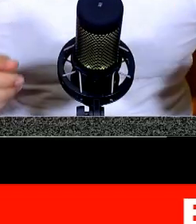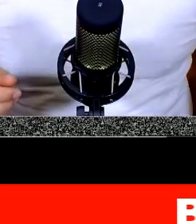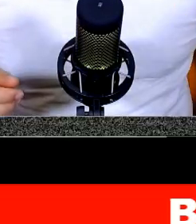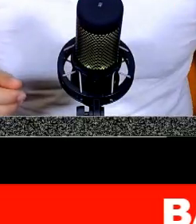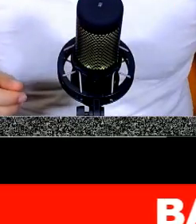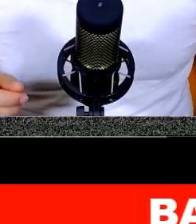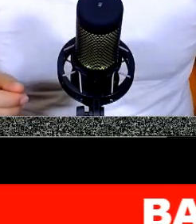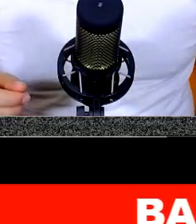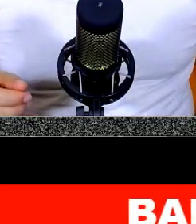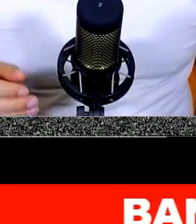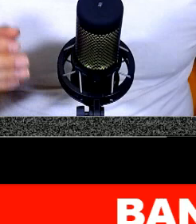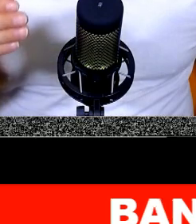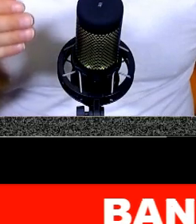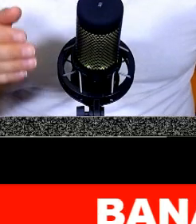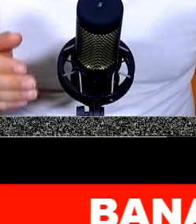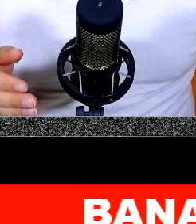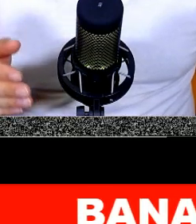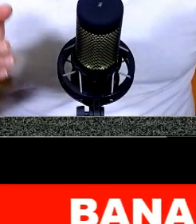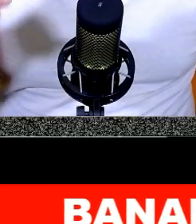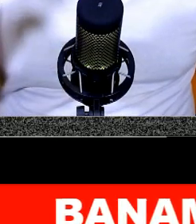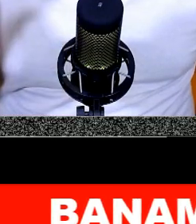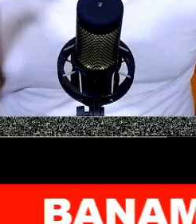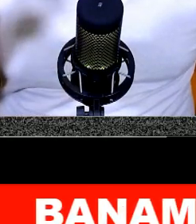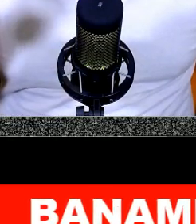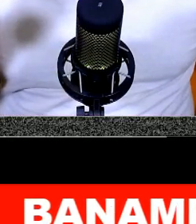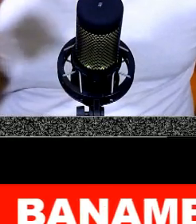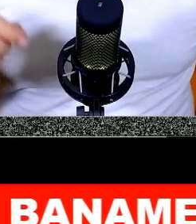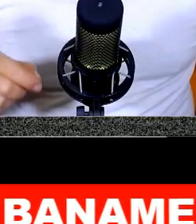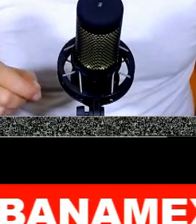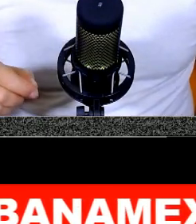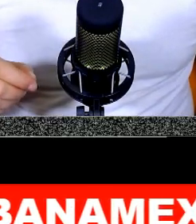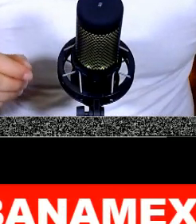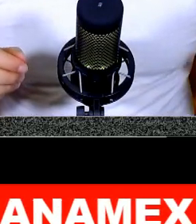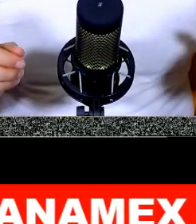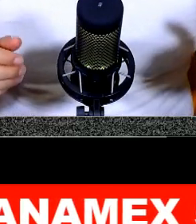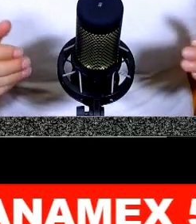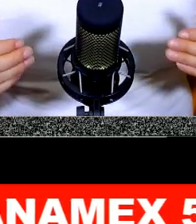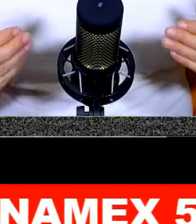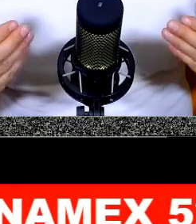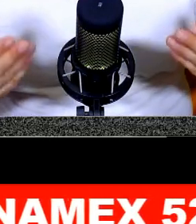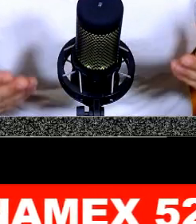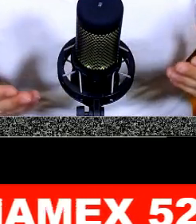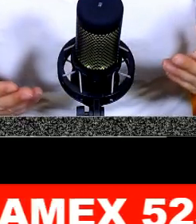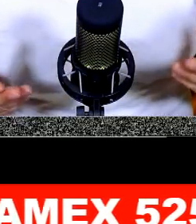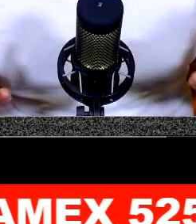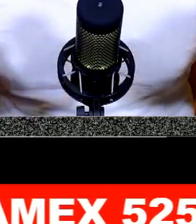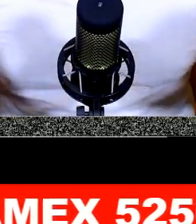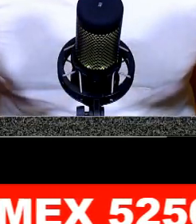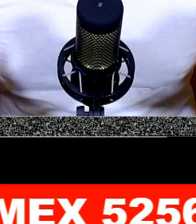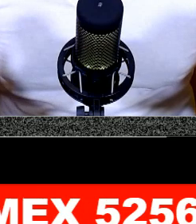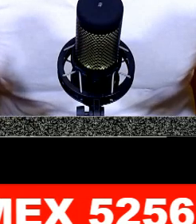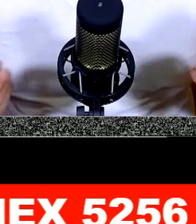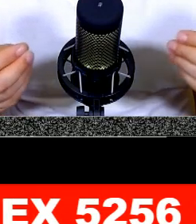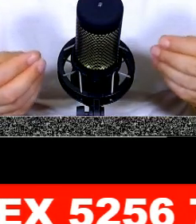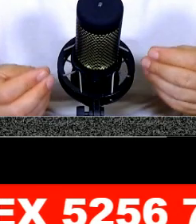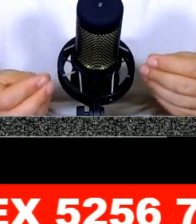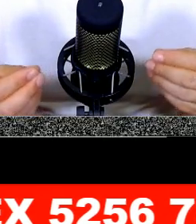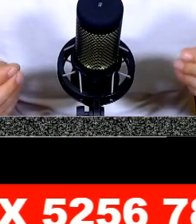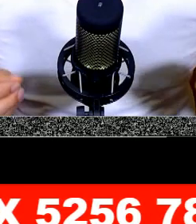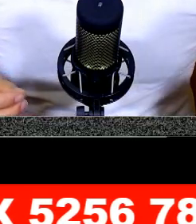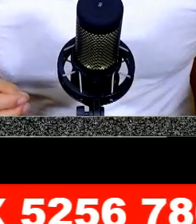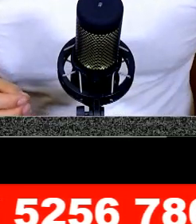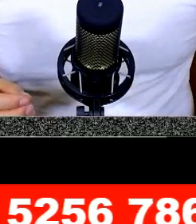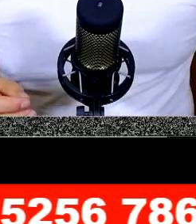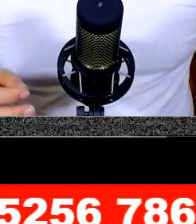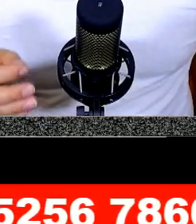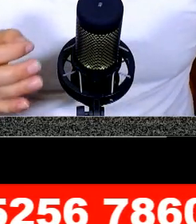hermano menor de él. Se puso como en cintura a este señor que trata de decir lo que no es. Yo le pregunto a